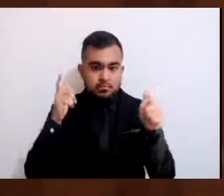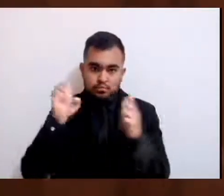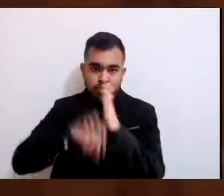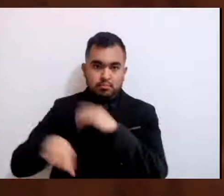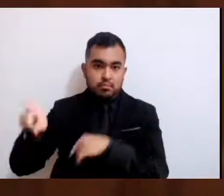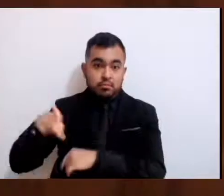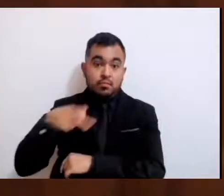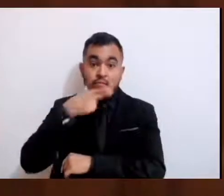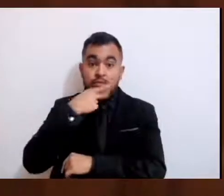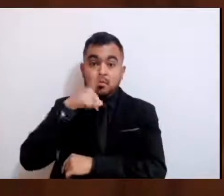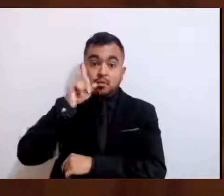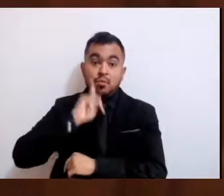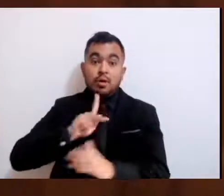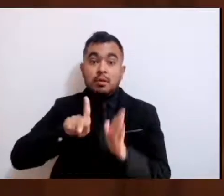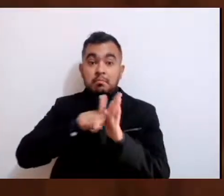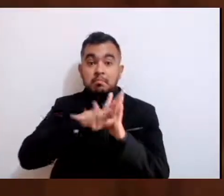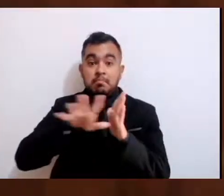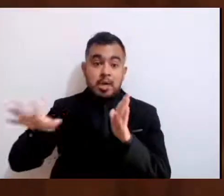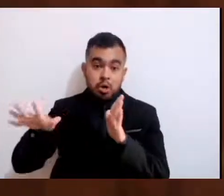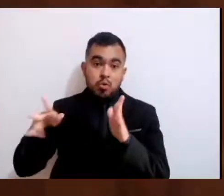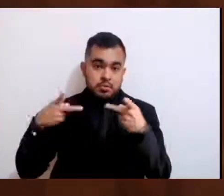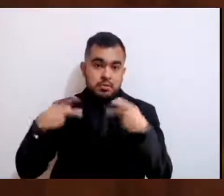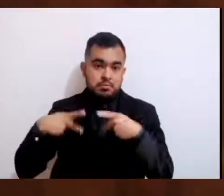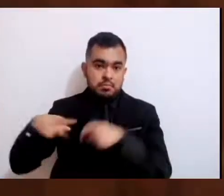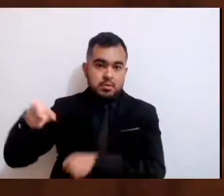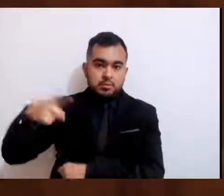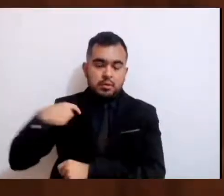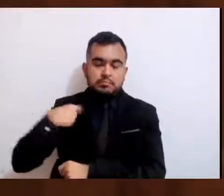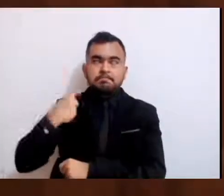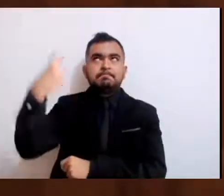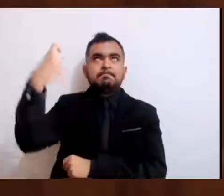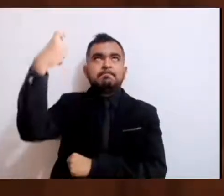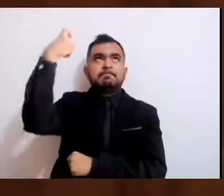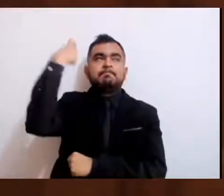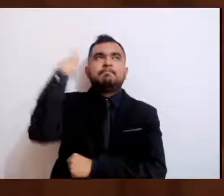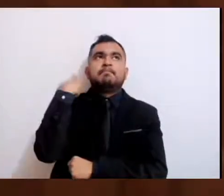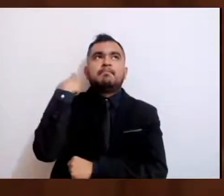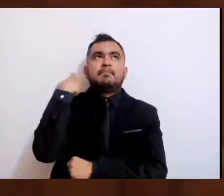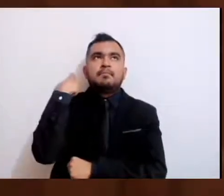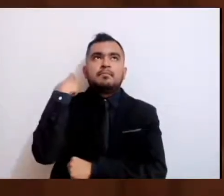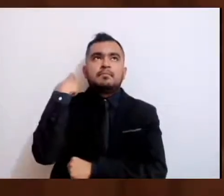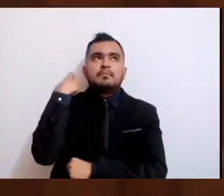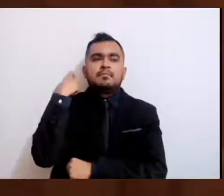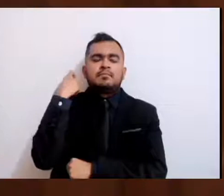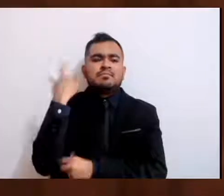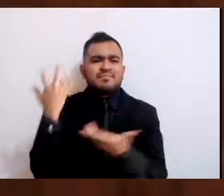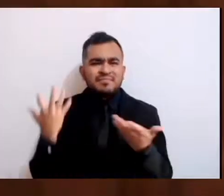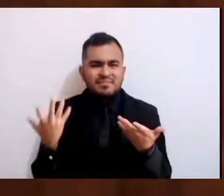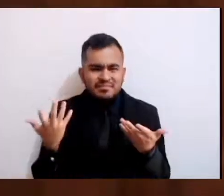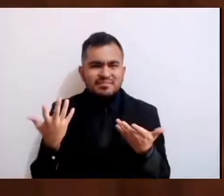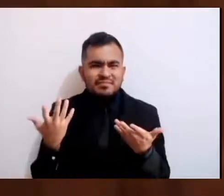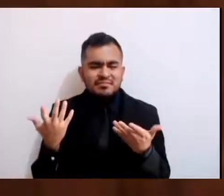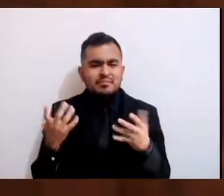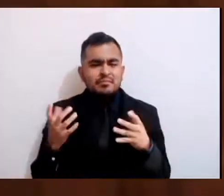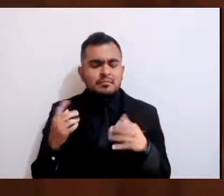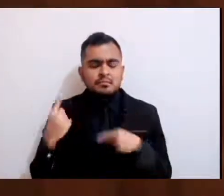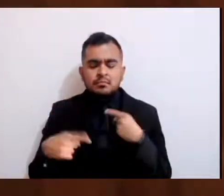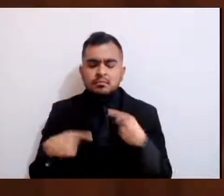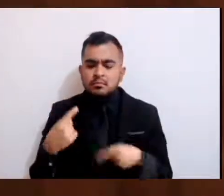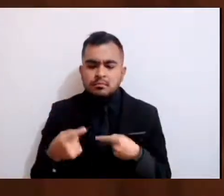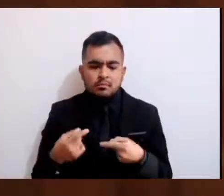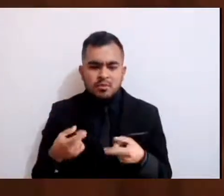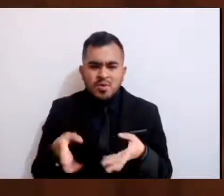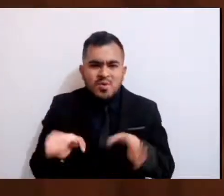Y entonces, yo me pregunto y nos preguntamos ¿en qué momento perseguir la verdad